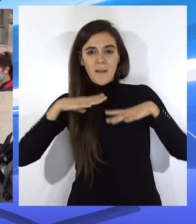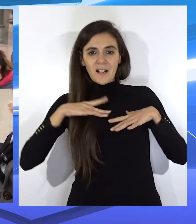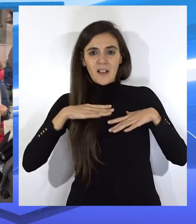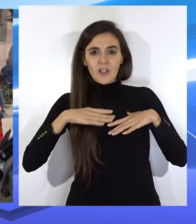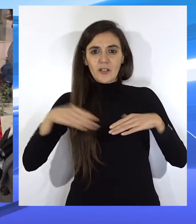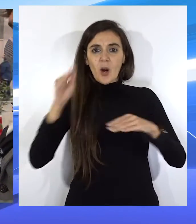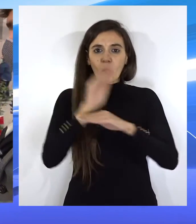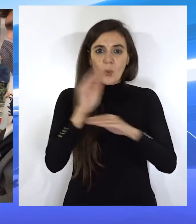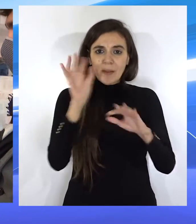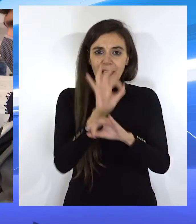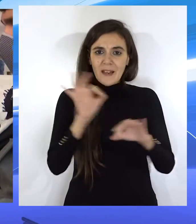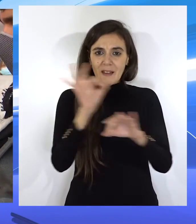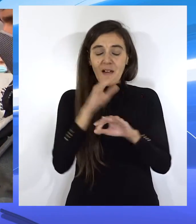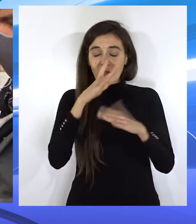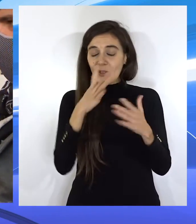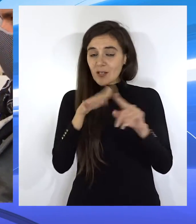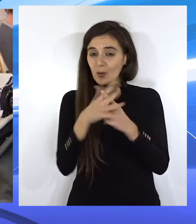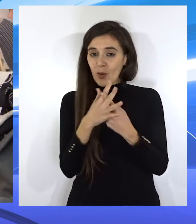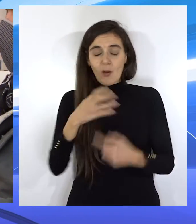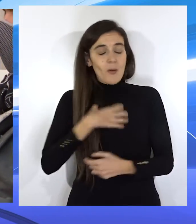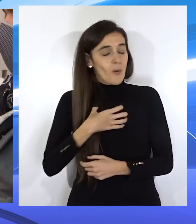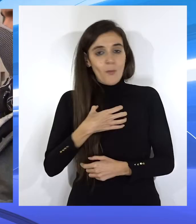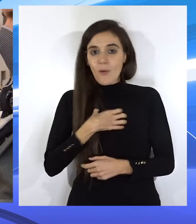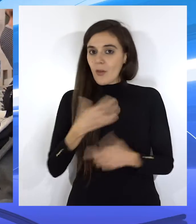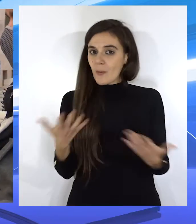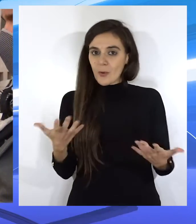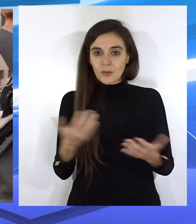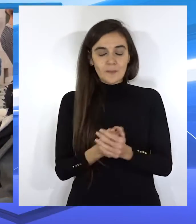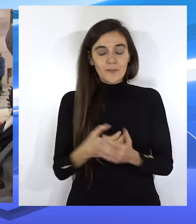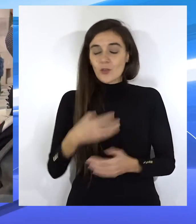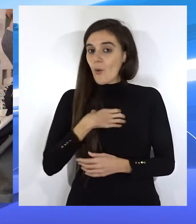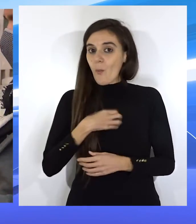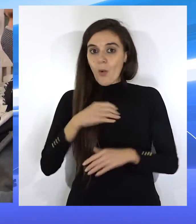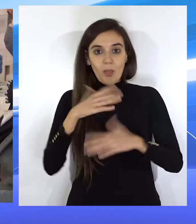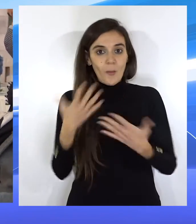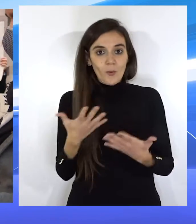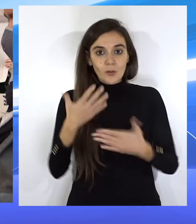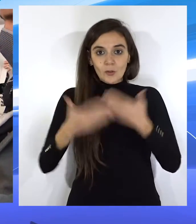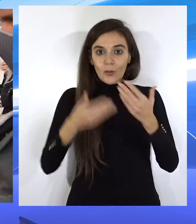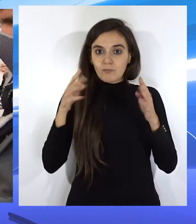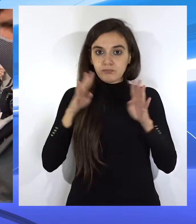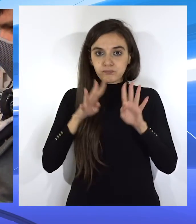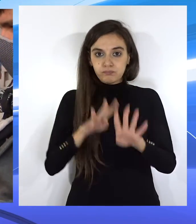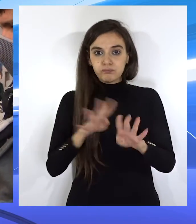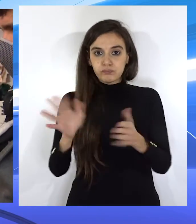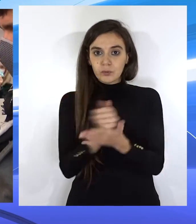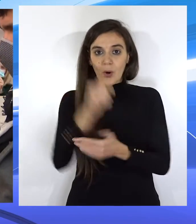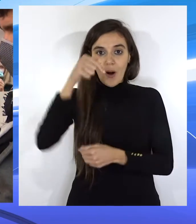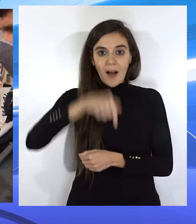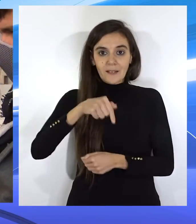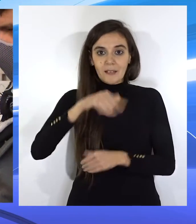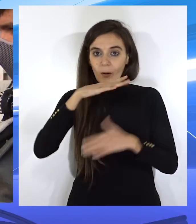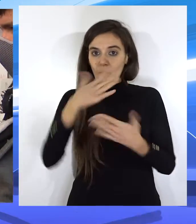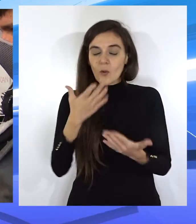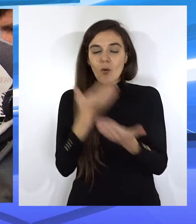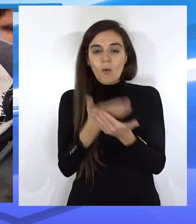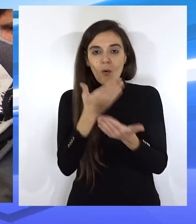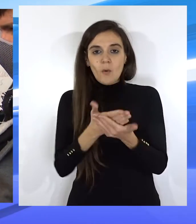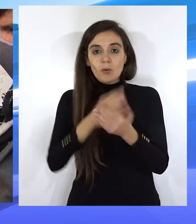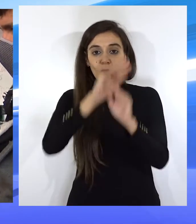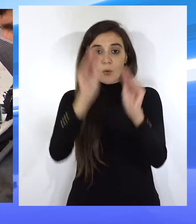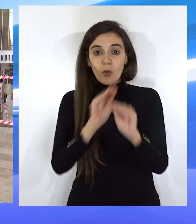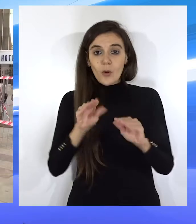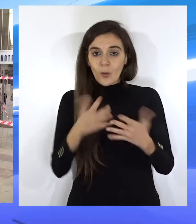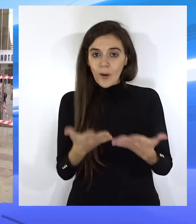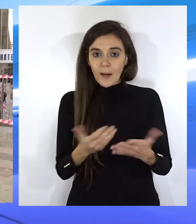las vacaciones... ...y entonces ya llega un momento que es que no podemos más... ...y como no podemos más pues nos hemos reunido hacia aquí... ...para ver que es lo que nos